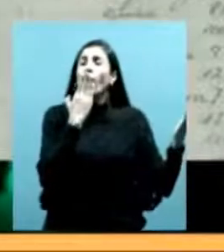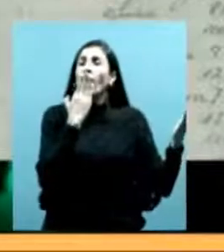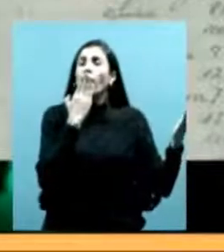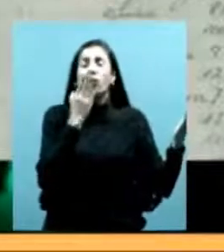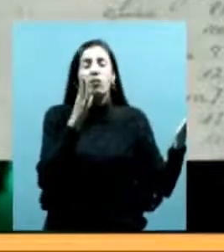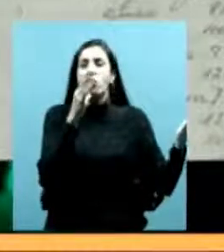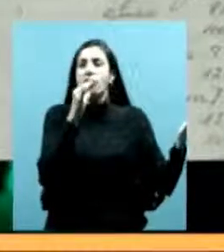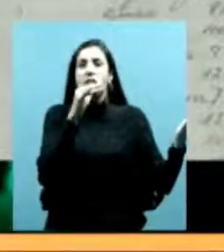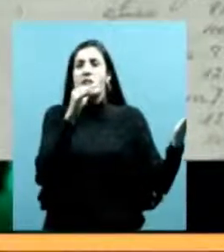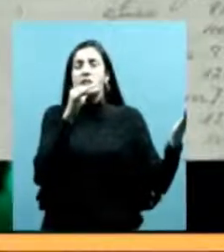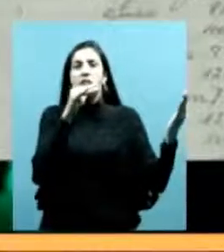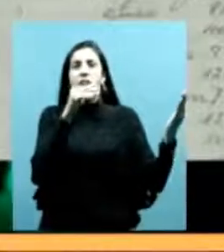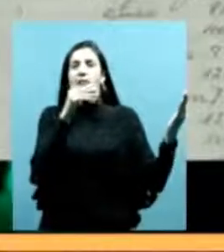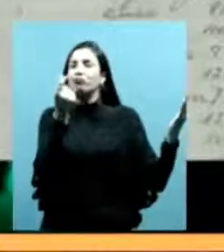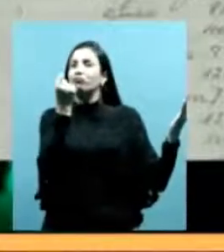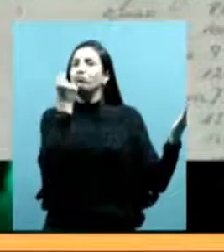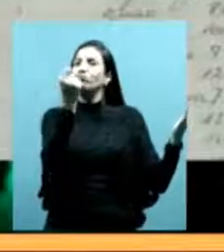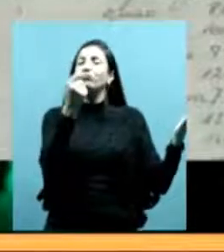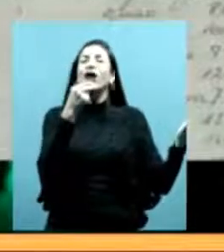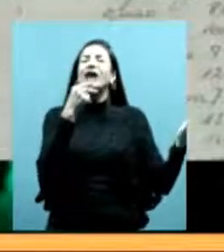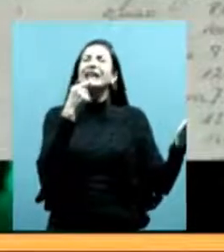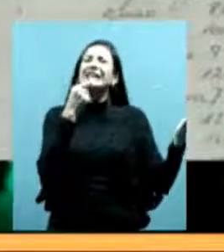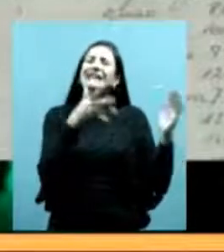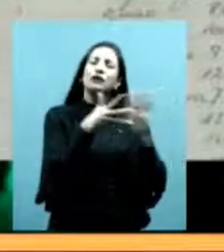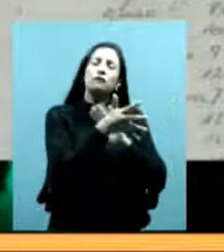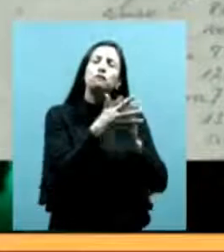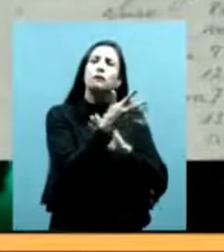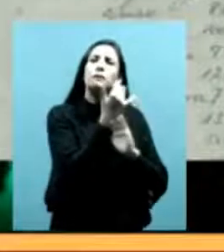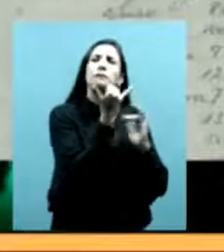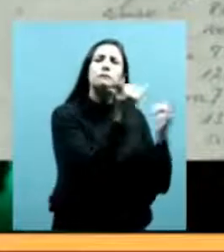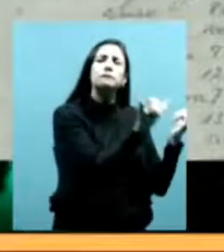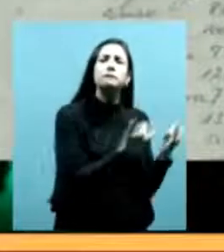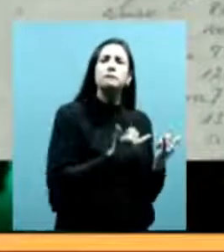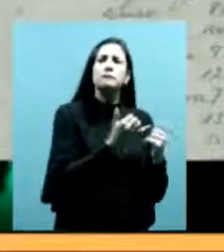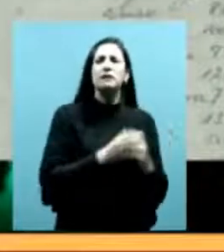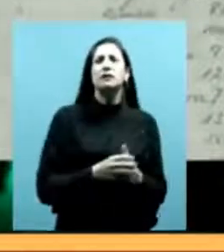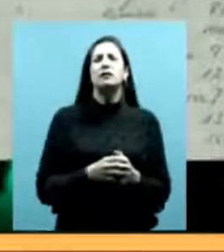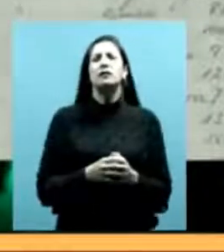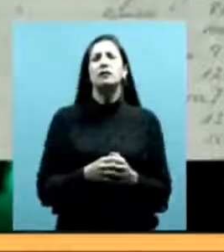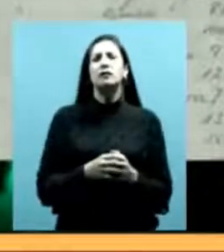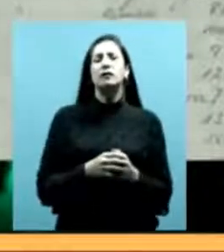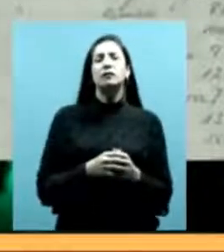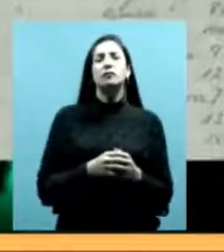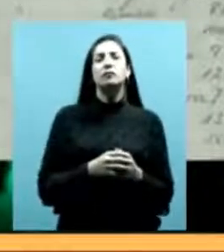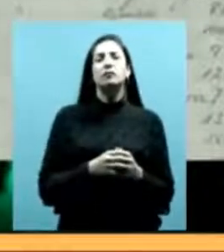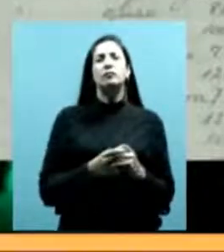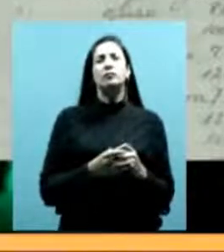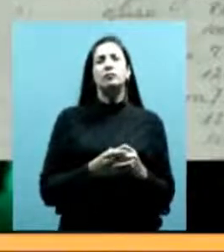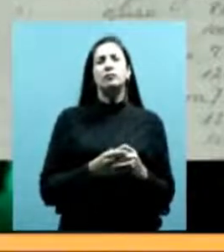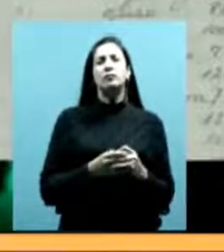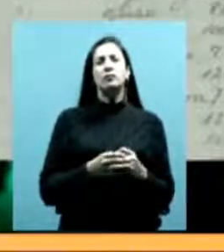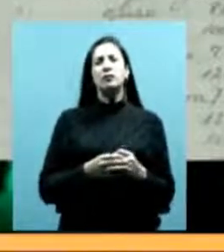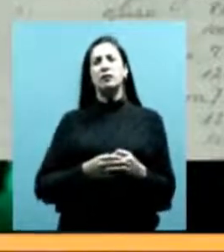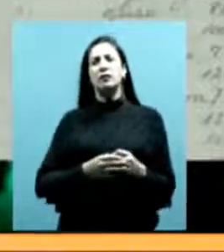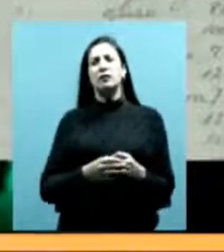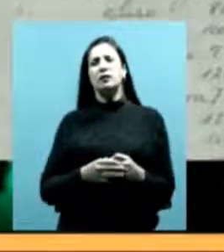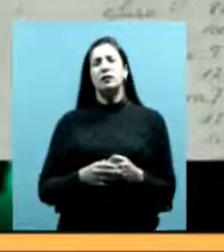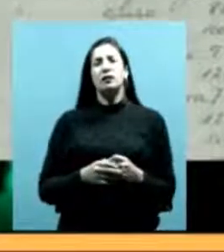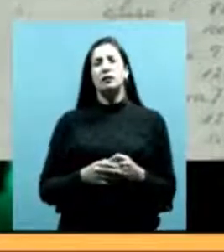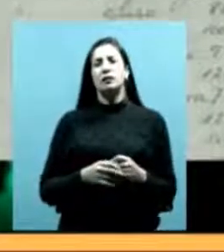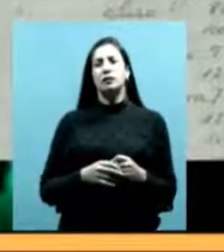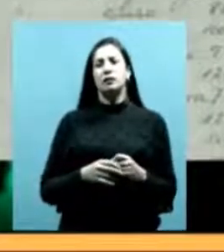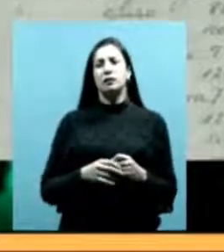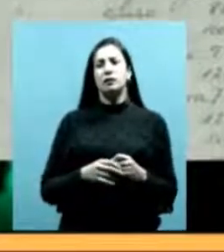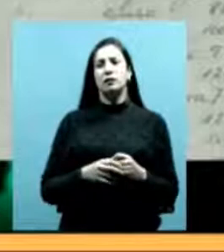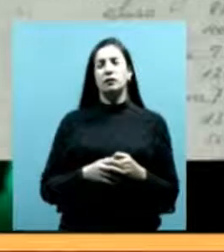del Estado. Cuando empiezan a aparecer, o sea, este es un momento sin papeles, ¿no es cierto? Cuando empiezan a aparecer los papeles y los